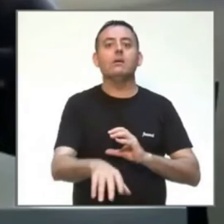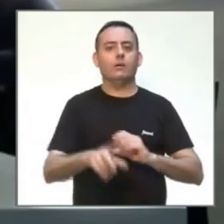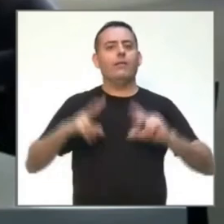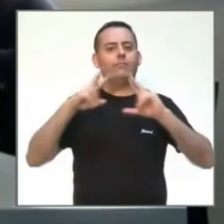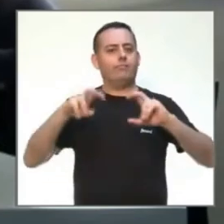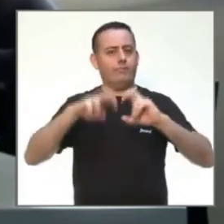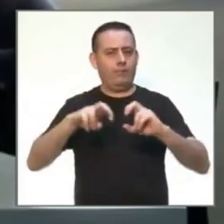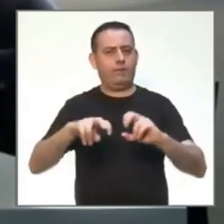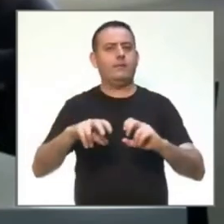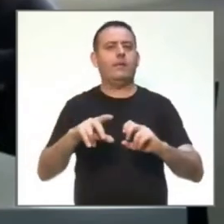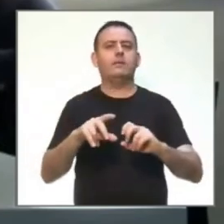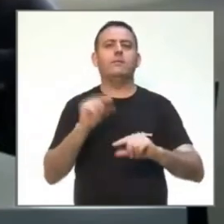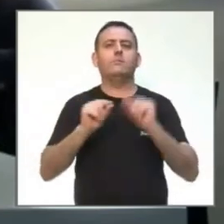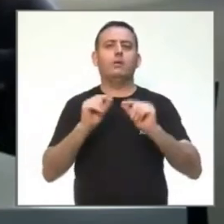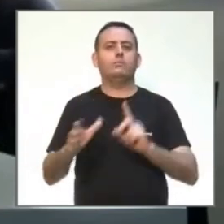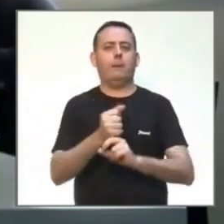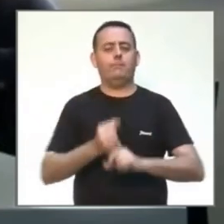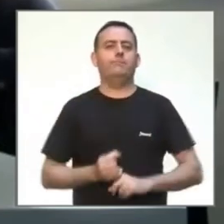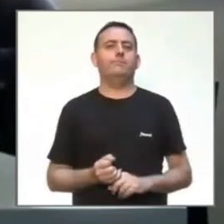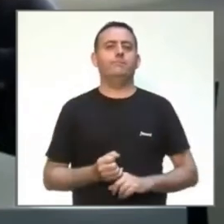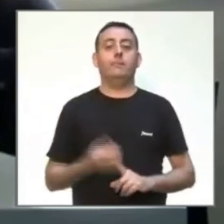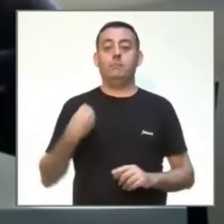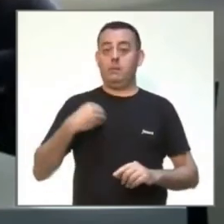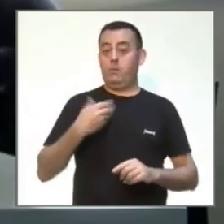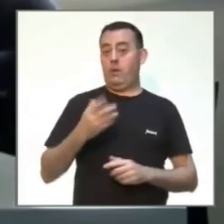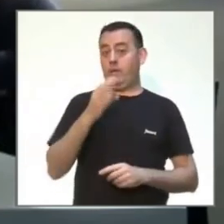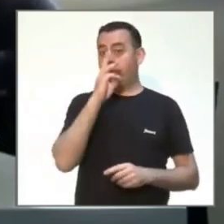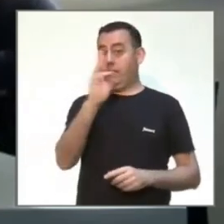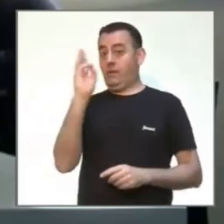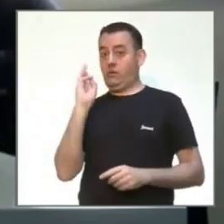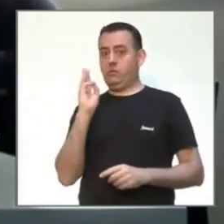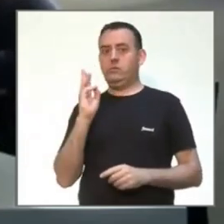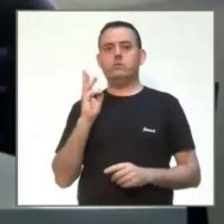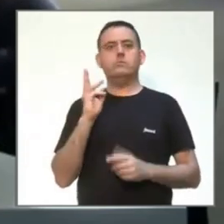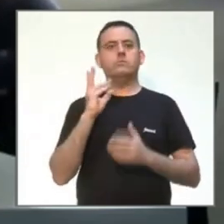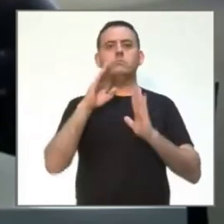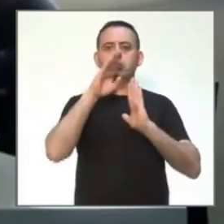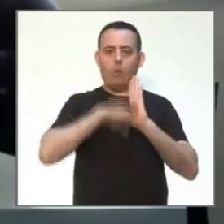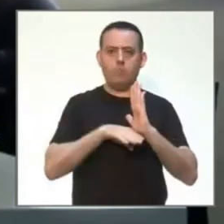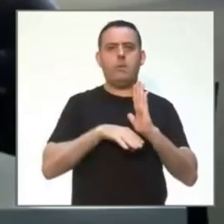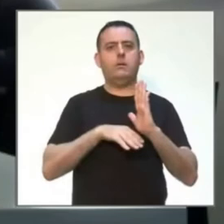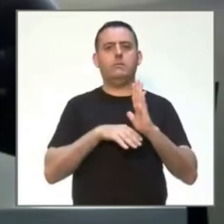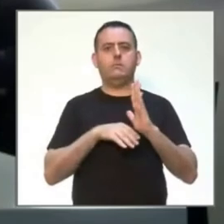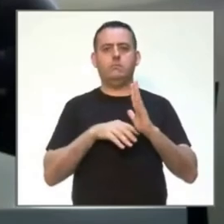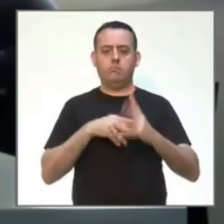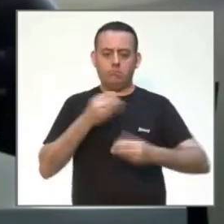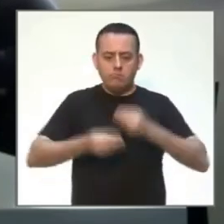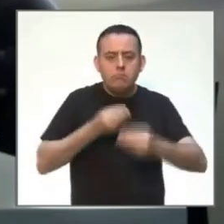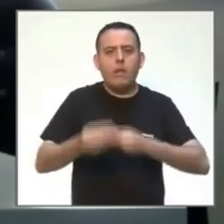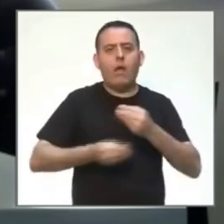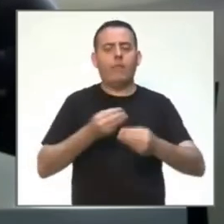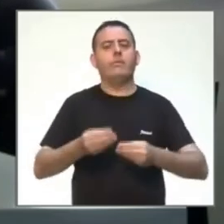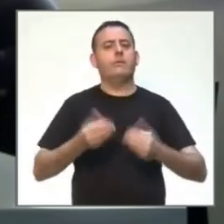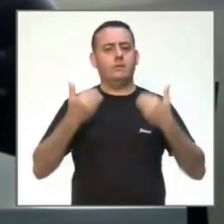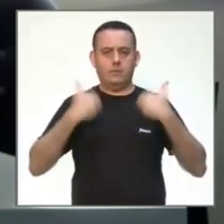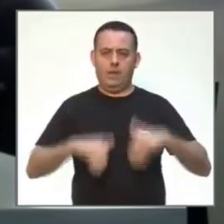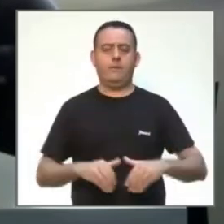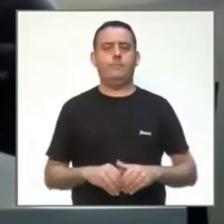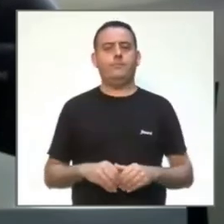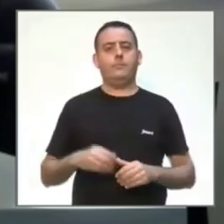tres años que empezamos un programa para detectar los virus en las aguas residuales. Empezamos con